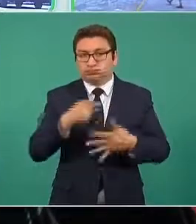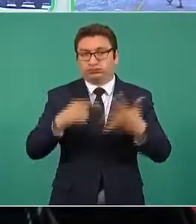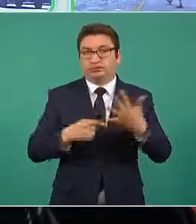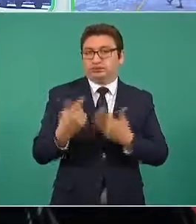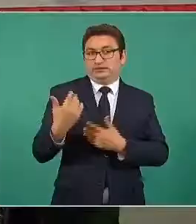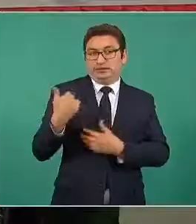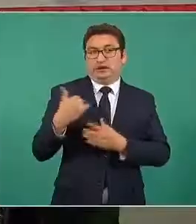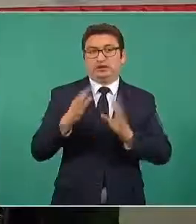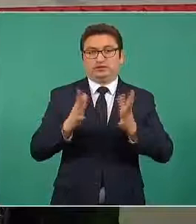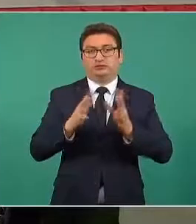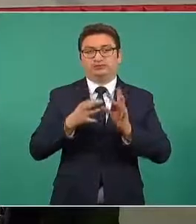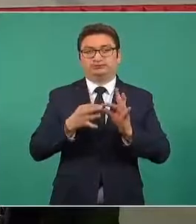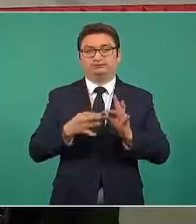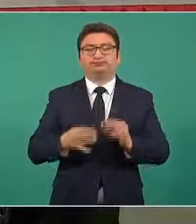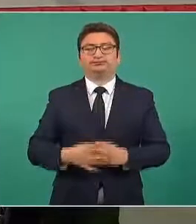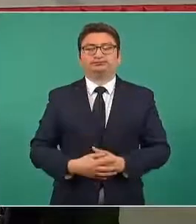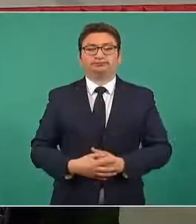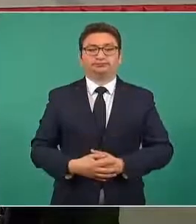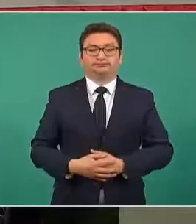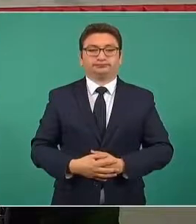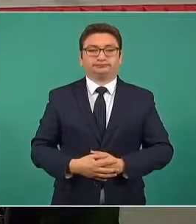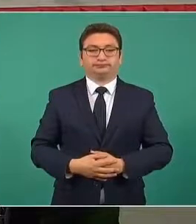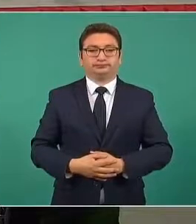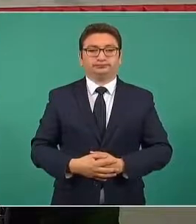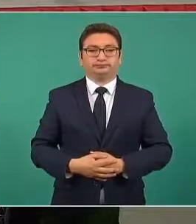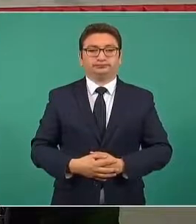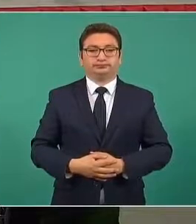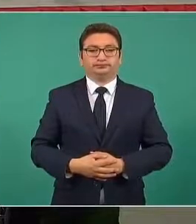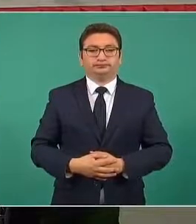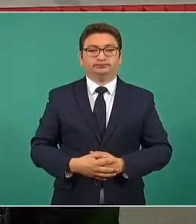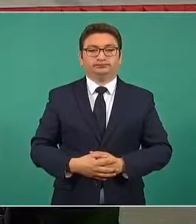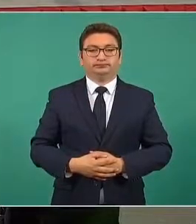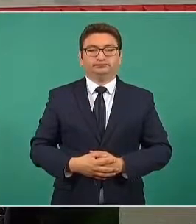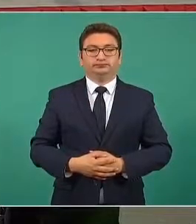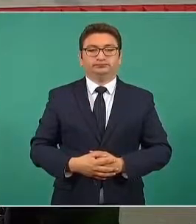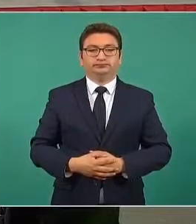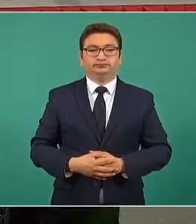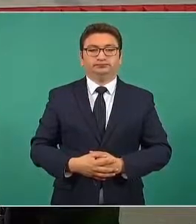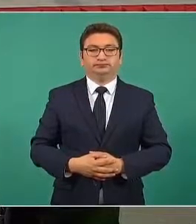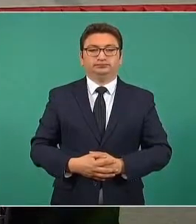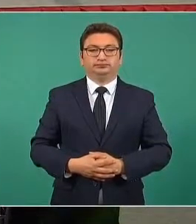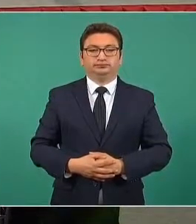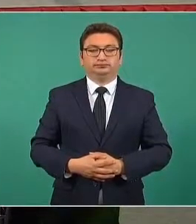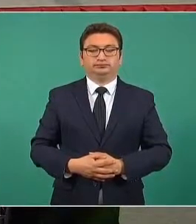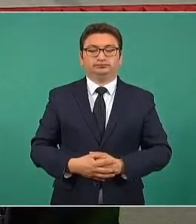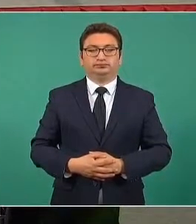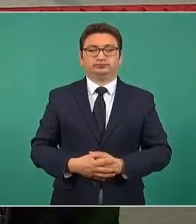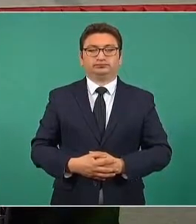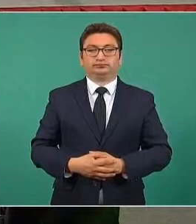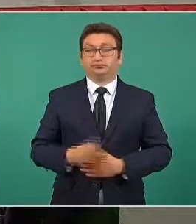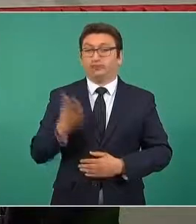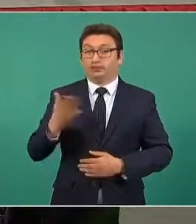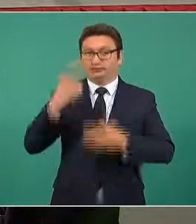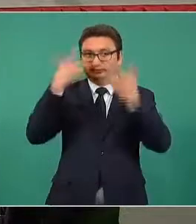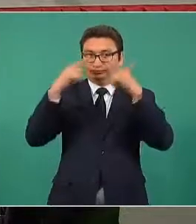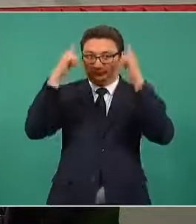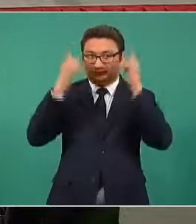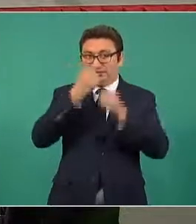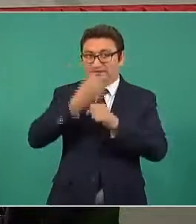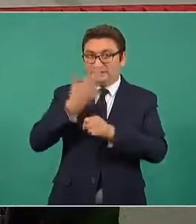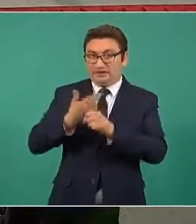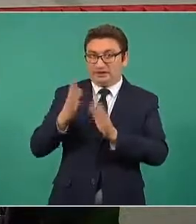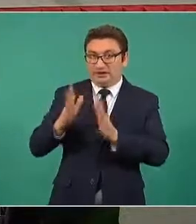ya desde, no, déjense, sí, por favor. A las demás de las que ya informó el almirante secretario,